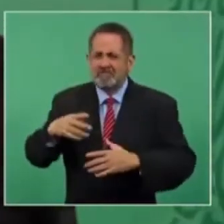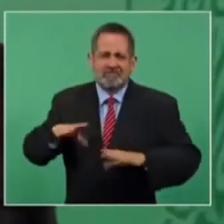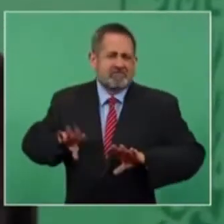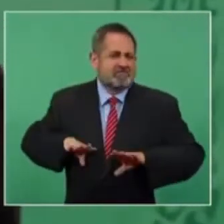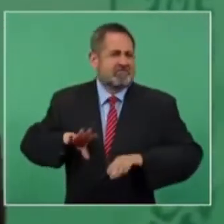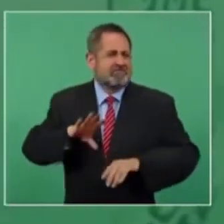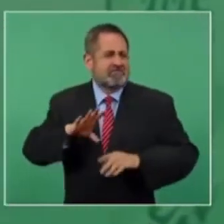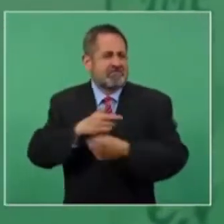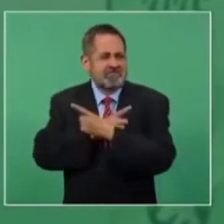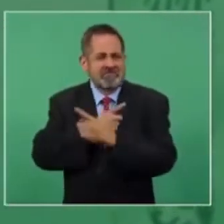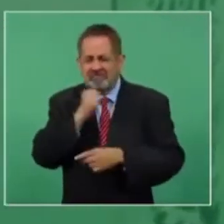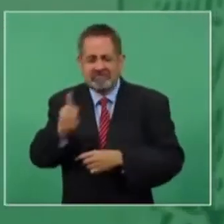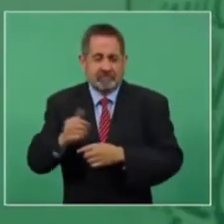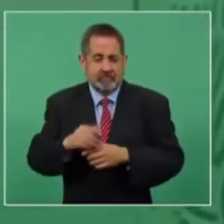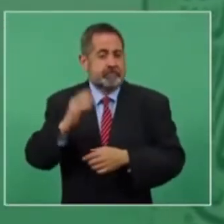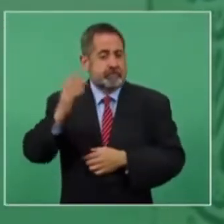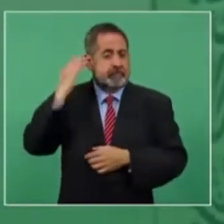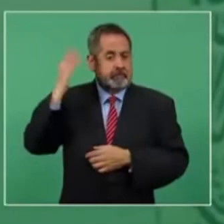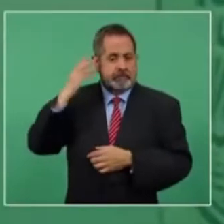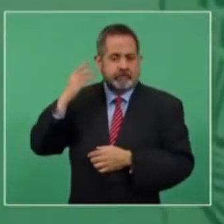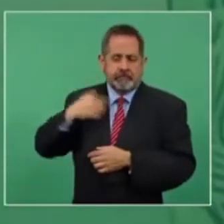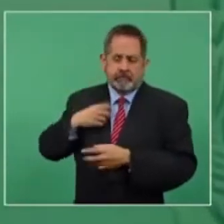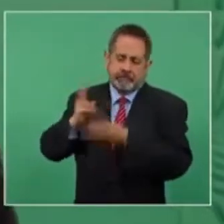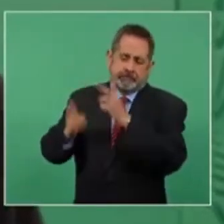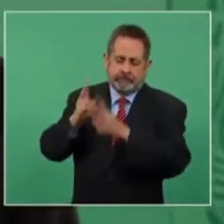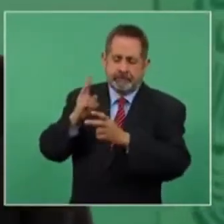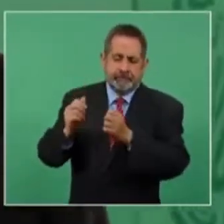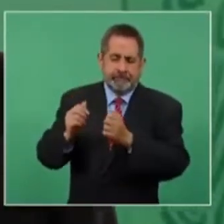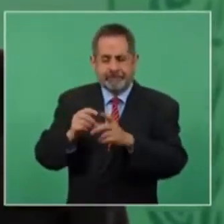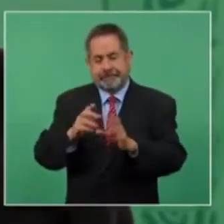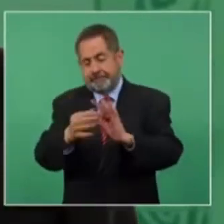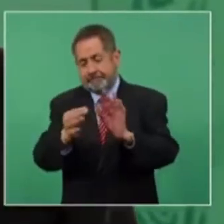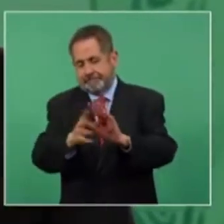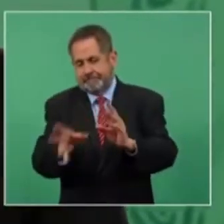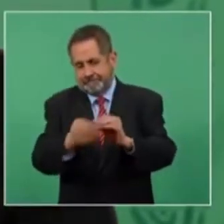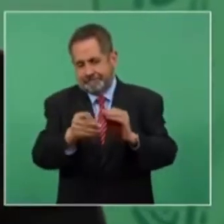hablé aprovechando el viaje